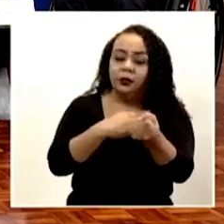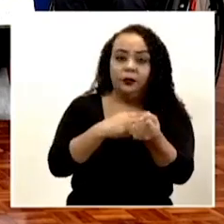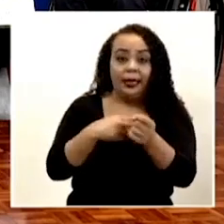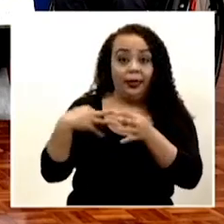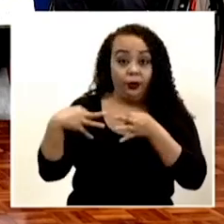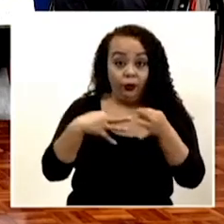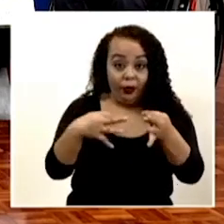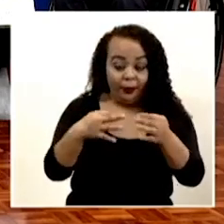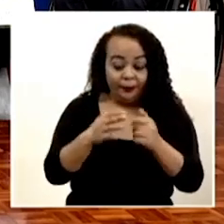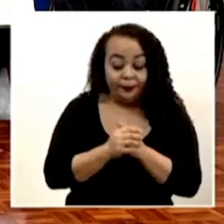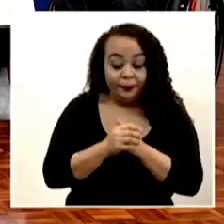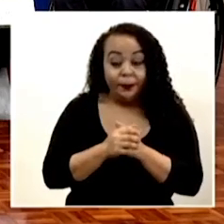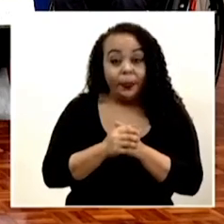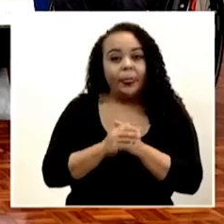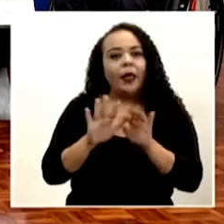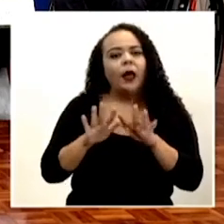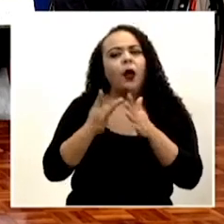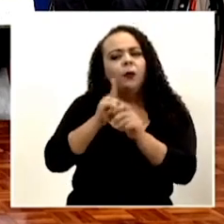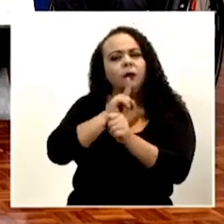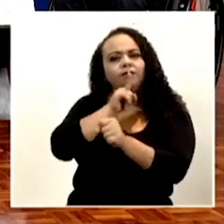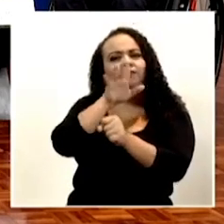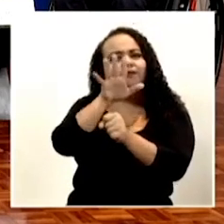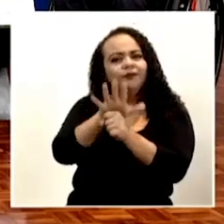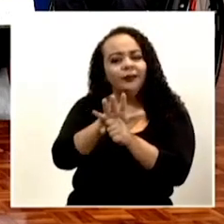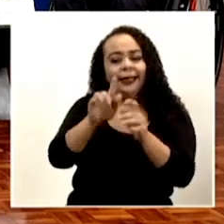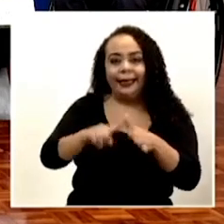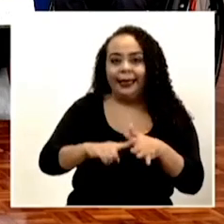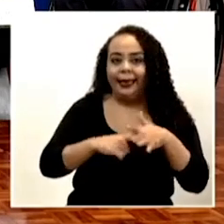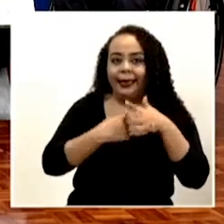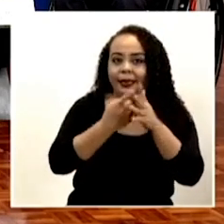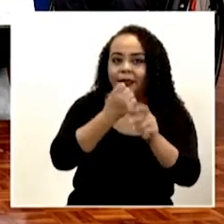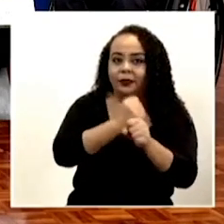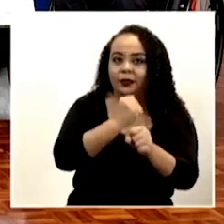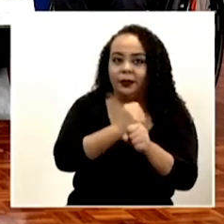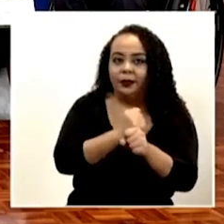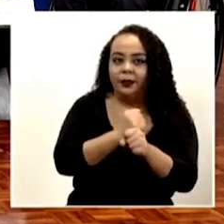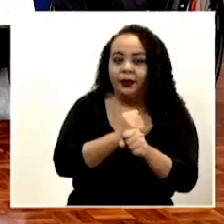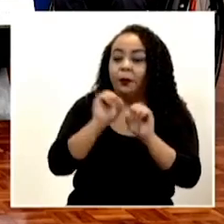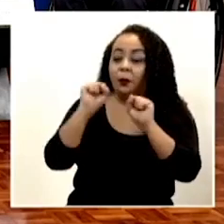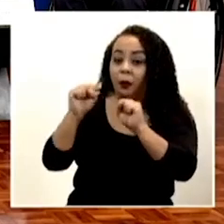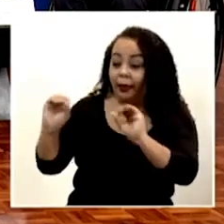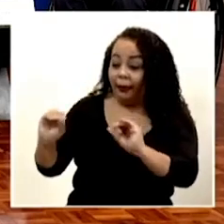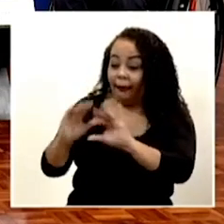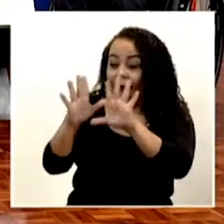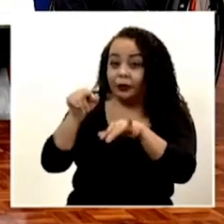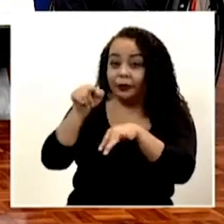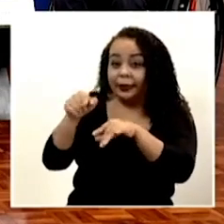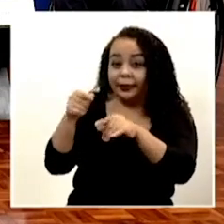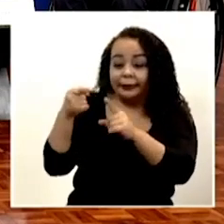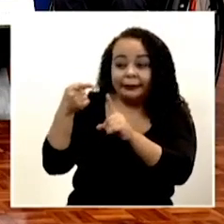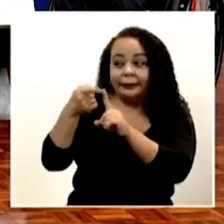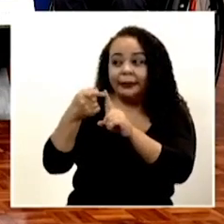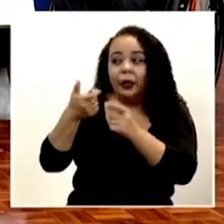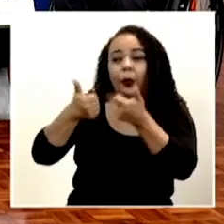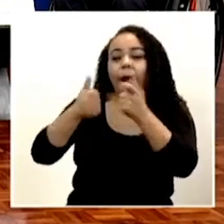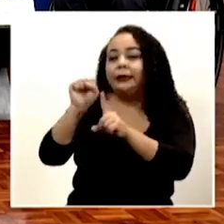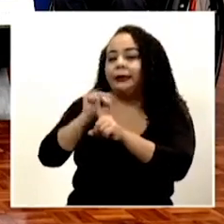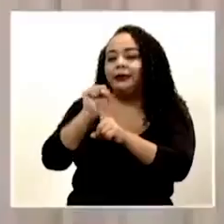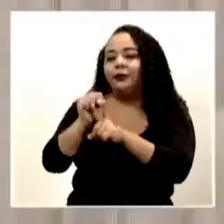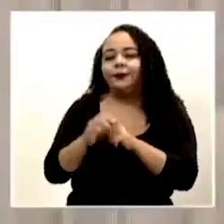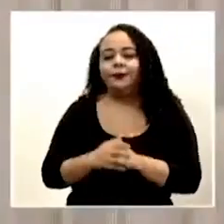Turialba, ¿cómo podrían estar comprometidos el inicio de las obras? ¿Puede aclararnos en este sentido cuál es la situación?